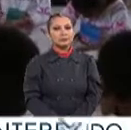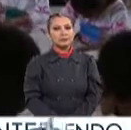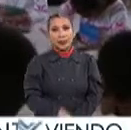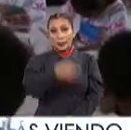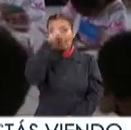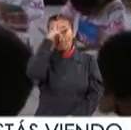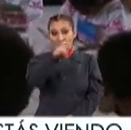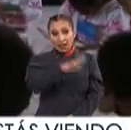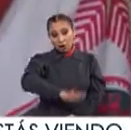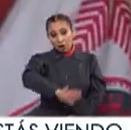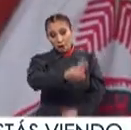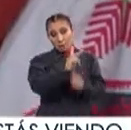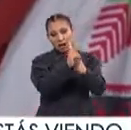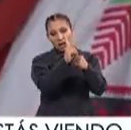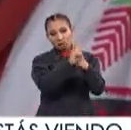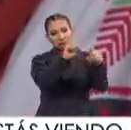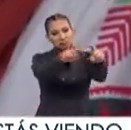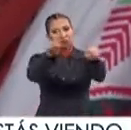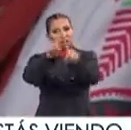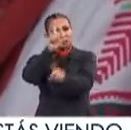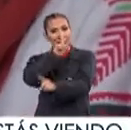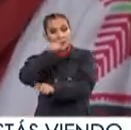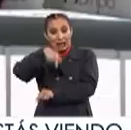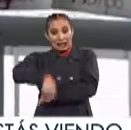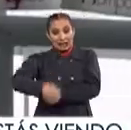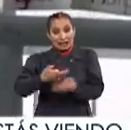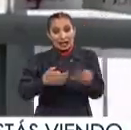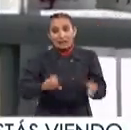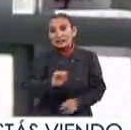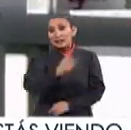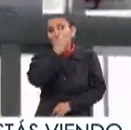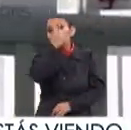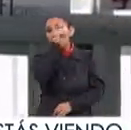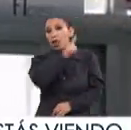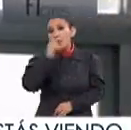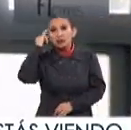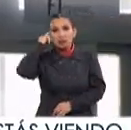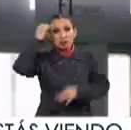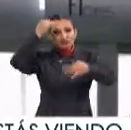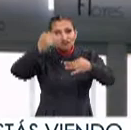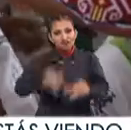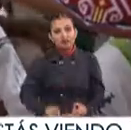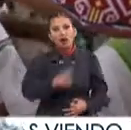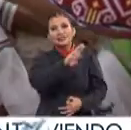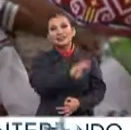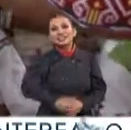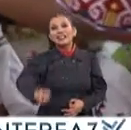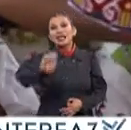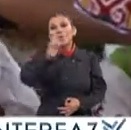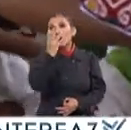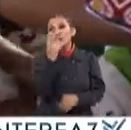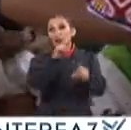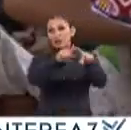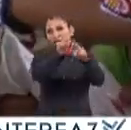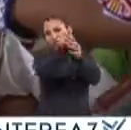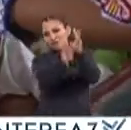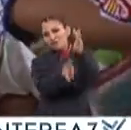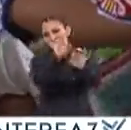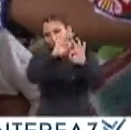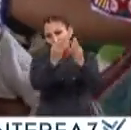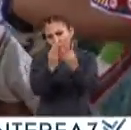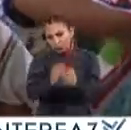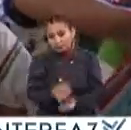México es un país multilingüe En nuestro territorio hay 68 lenguas indígenas Con 364 variantes